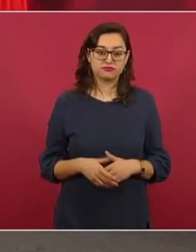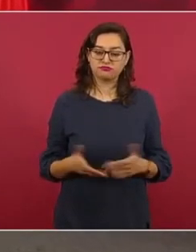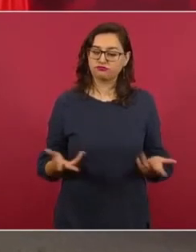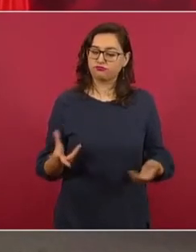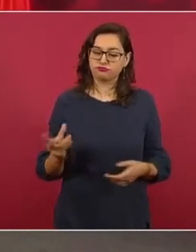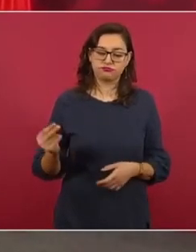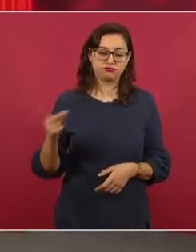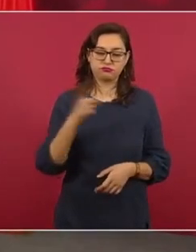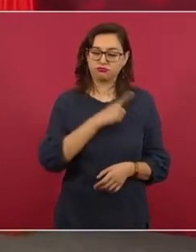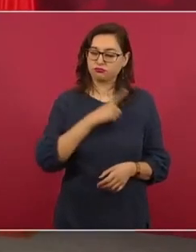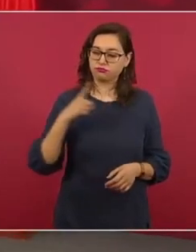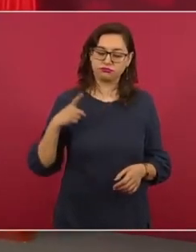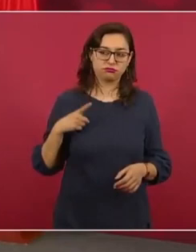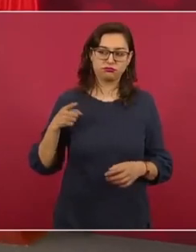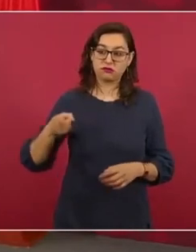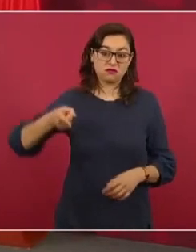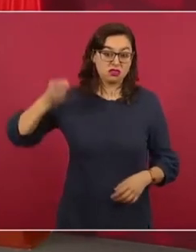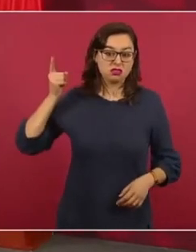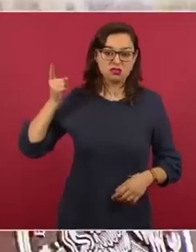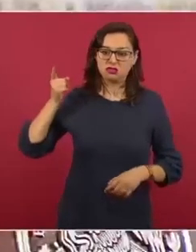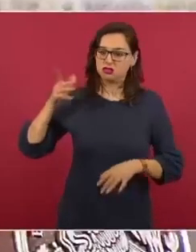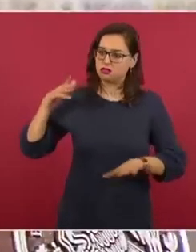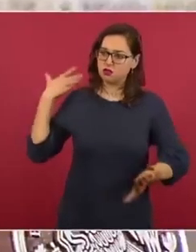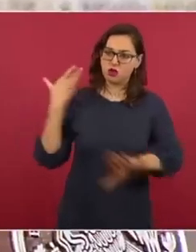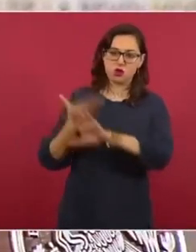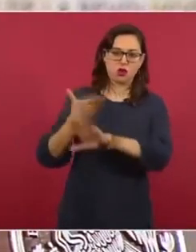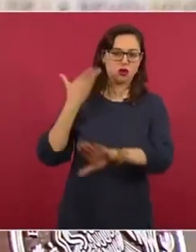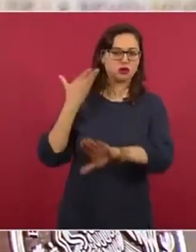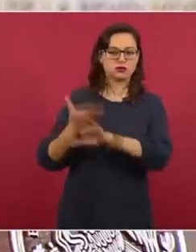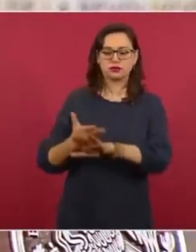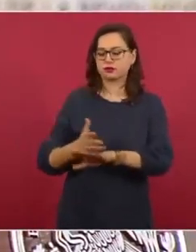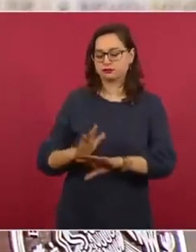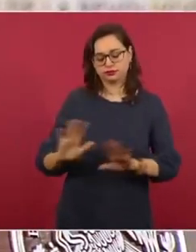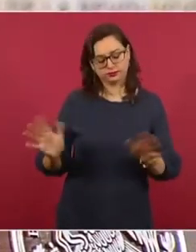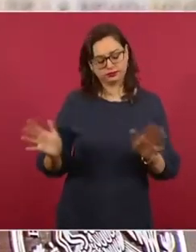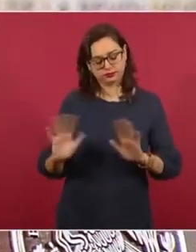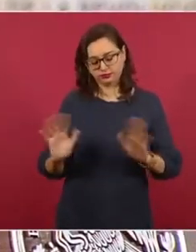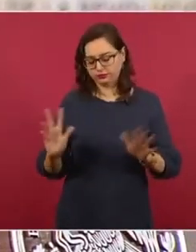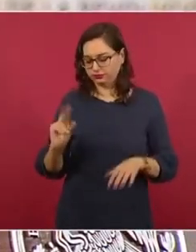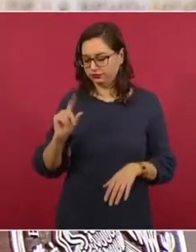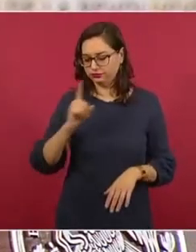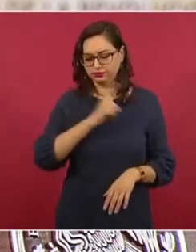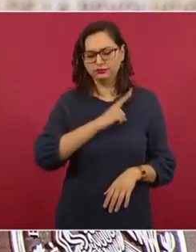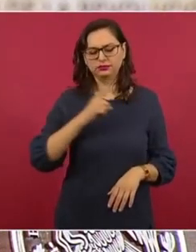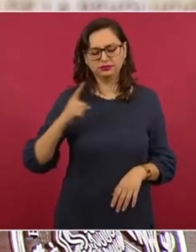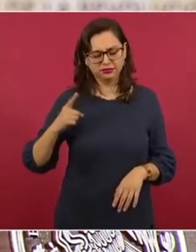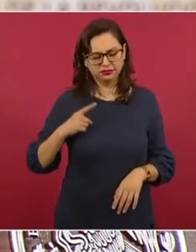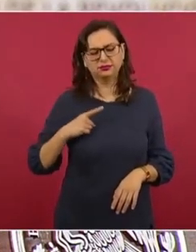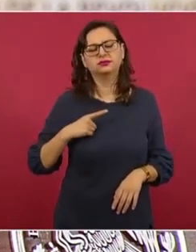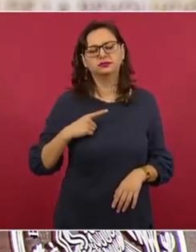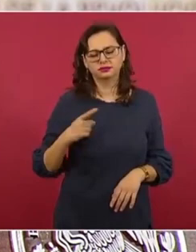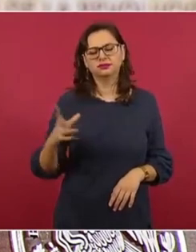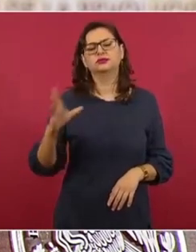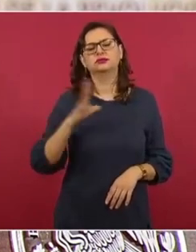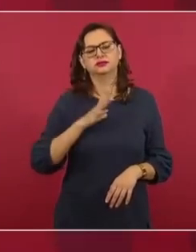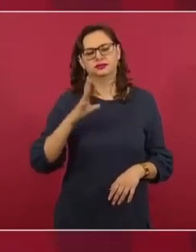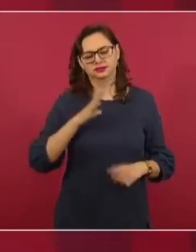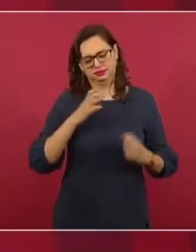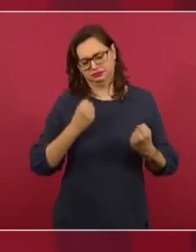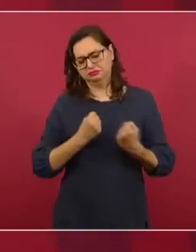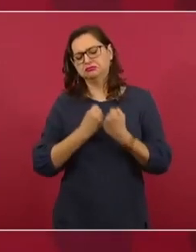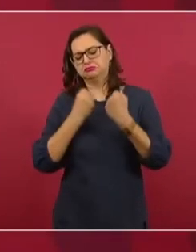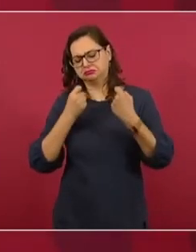a nadie, que podemos tener diferencias, y para eso es el